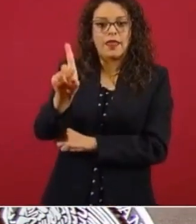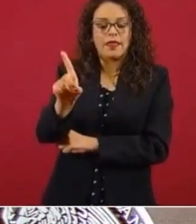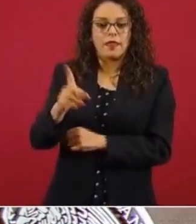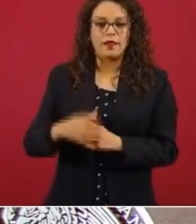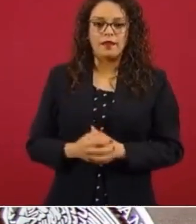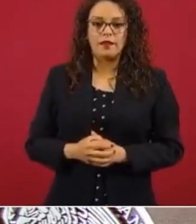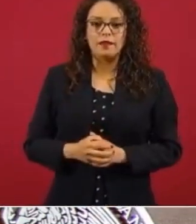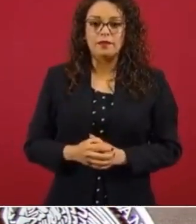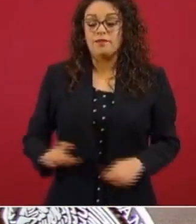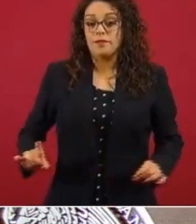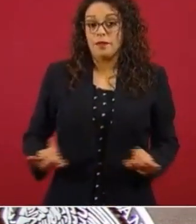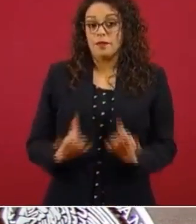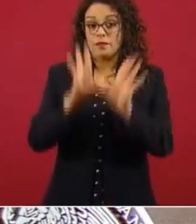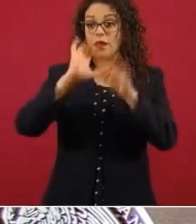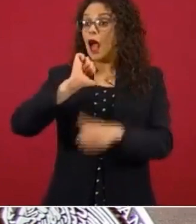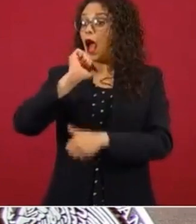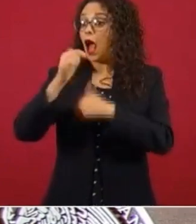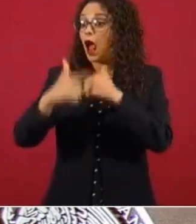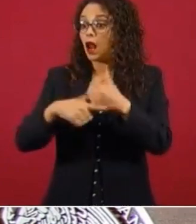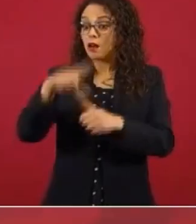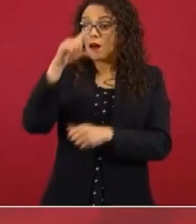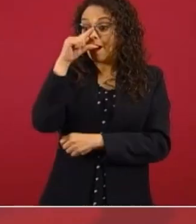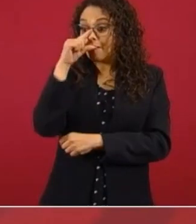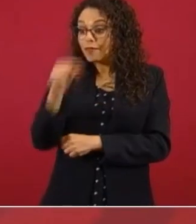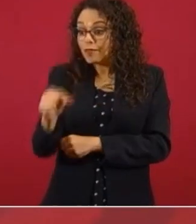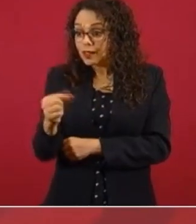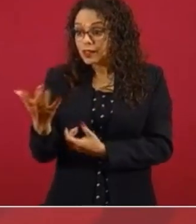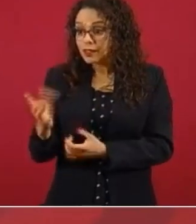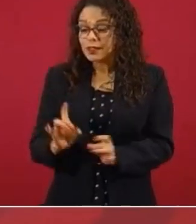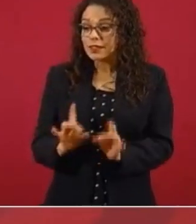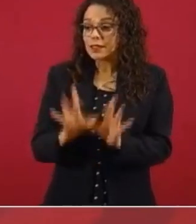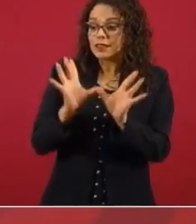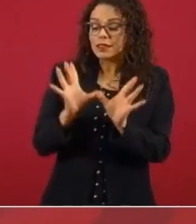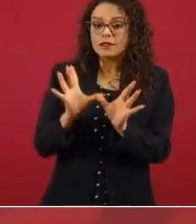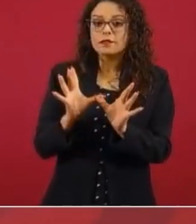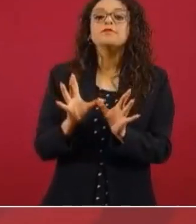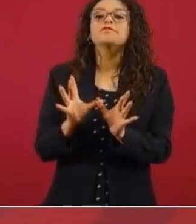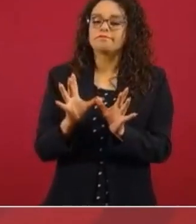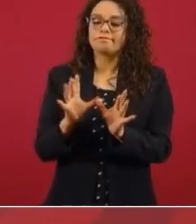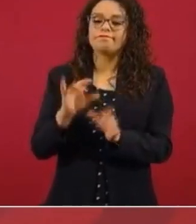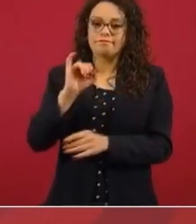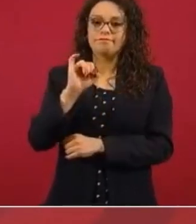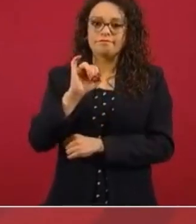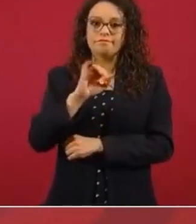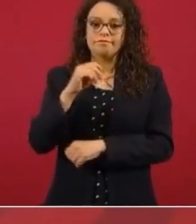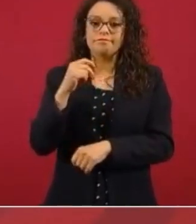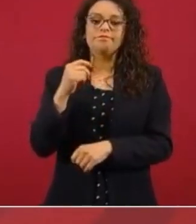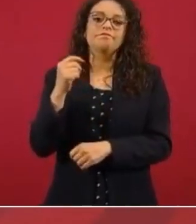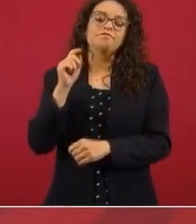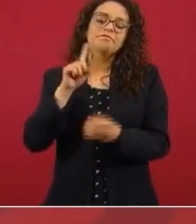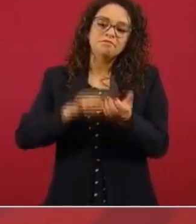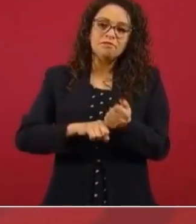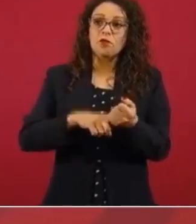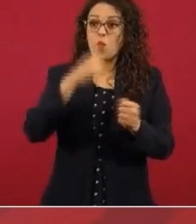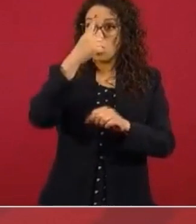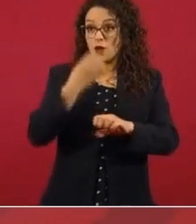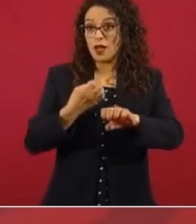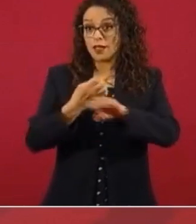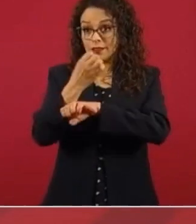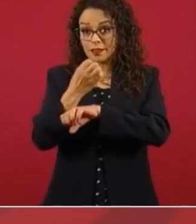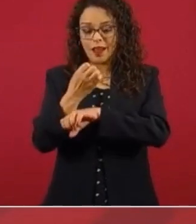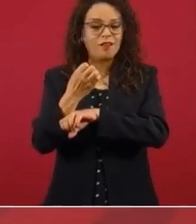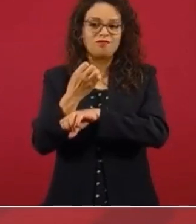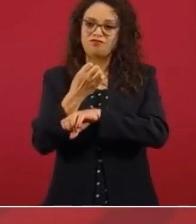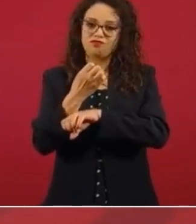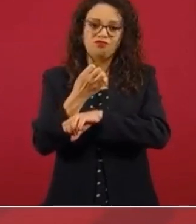hay una falla afecta no sólo a un estado, sino